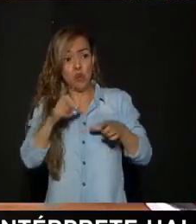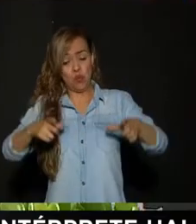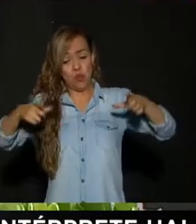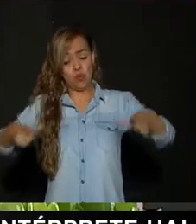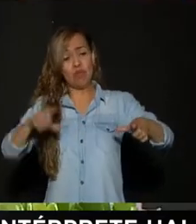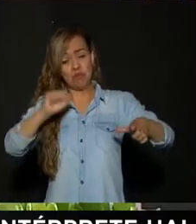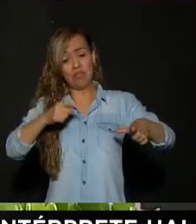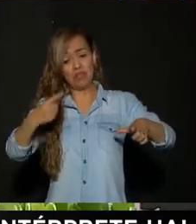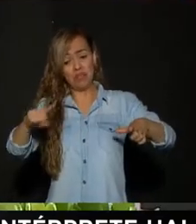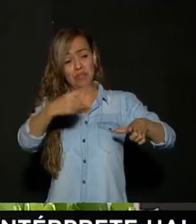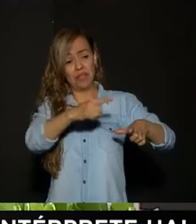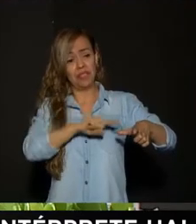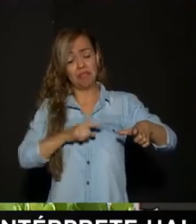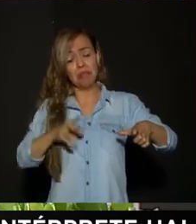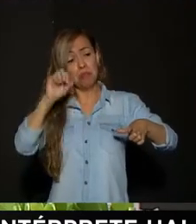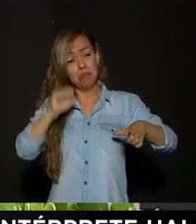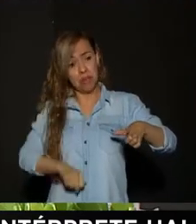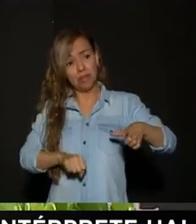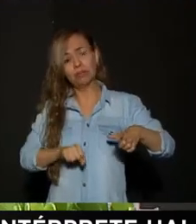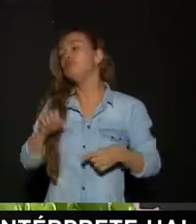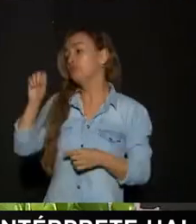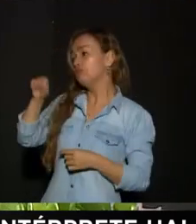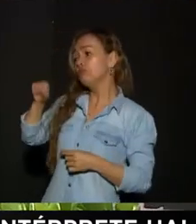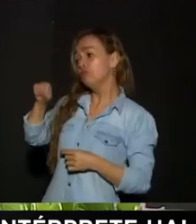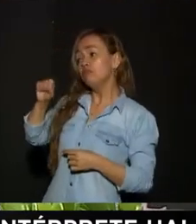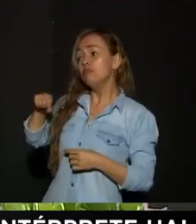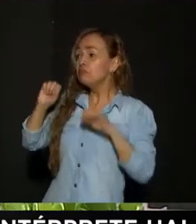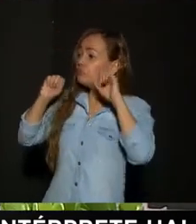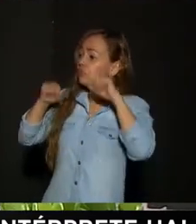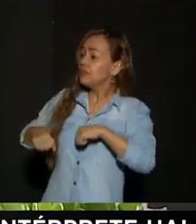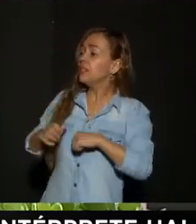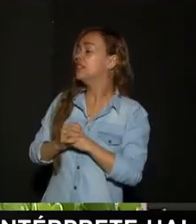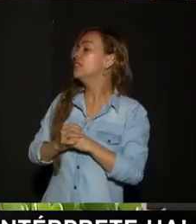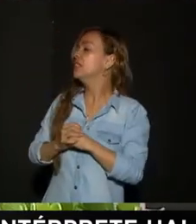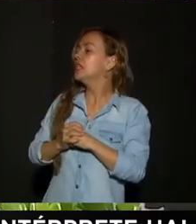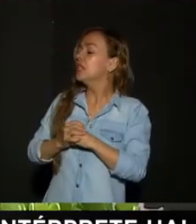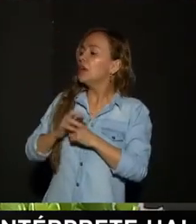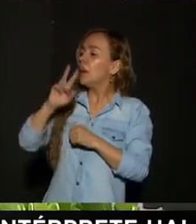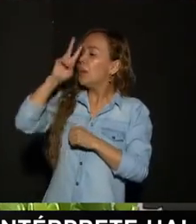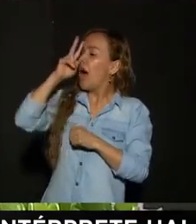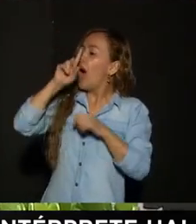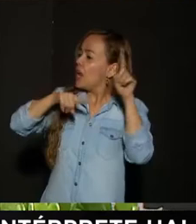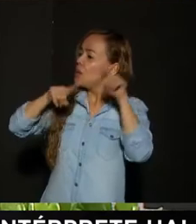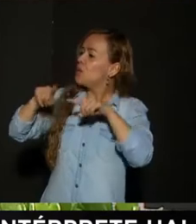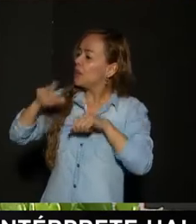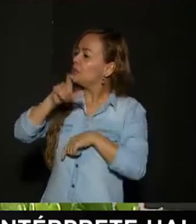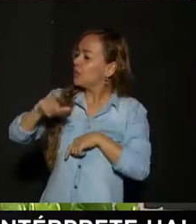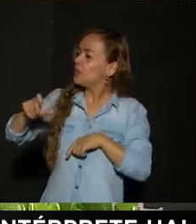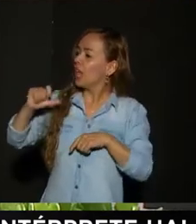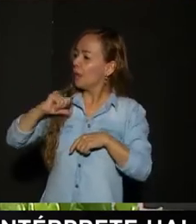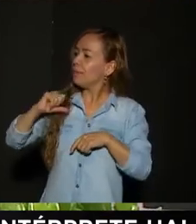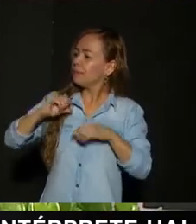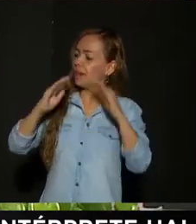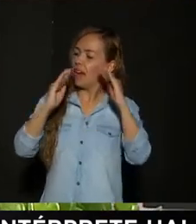Los terrarios Que lo que hacen Es tener Un Como un mini jardín Para la vivienda